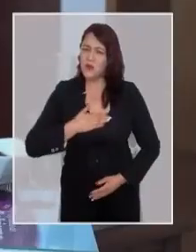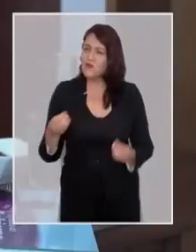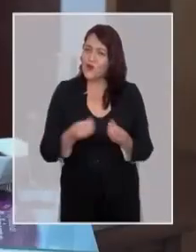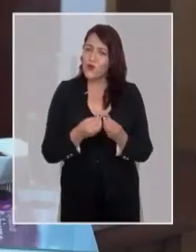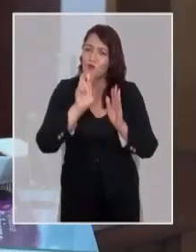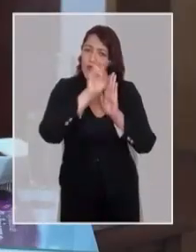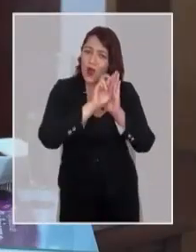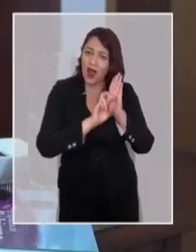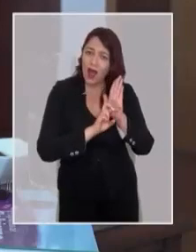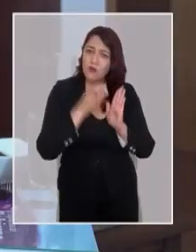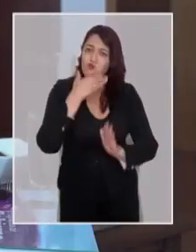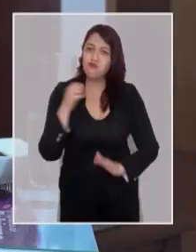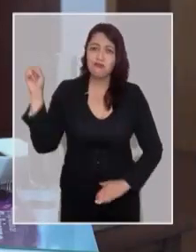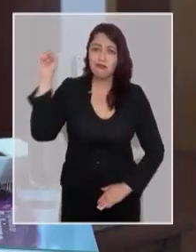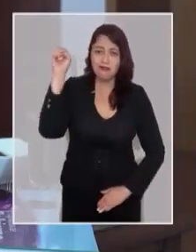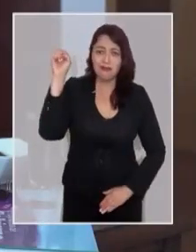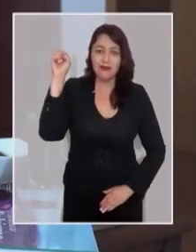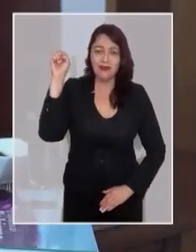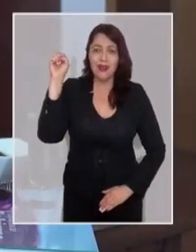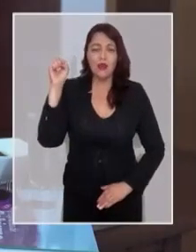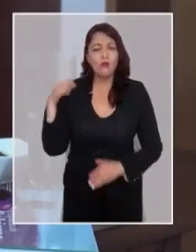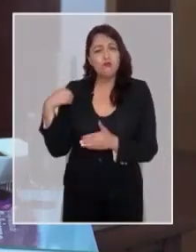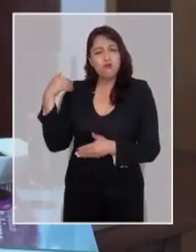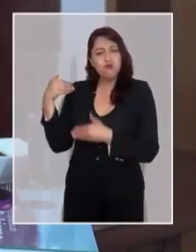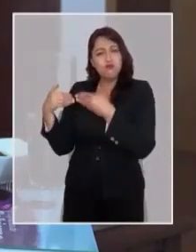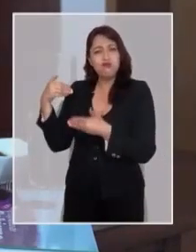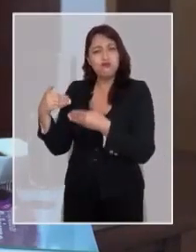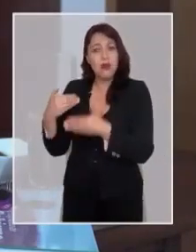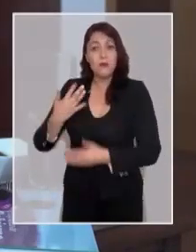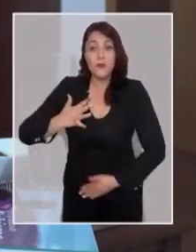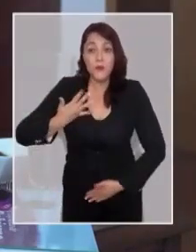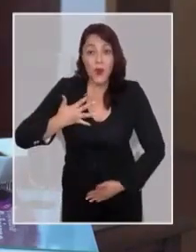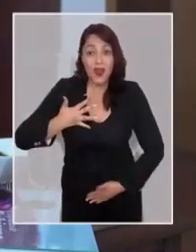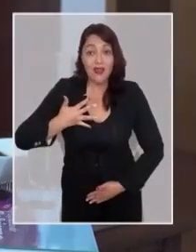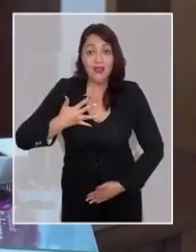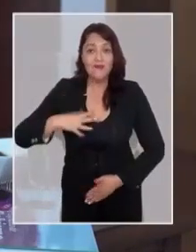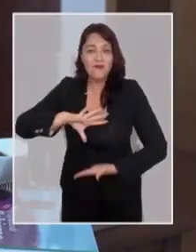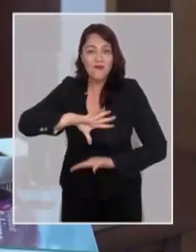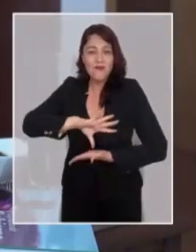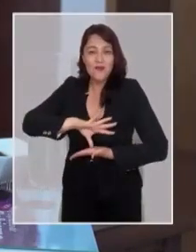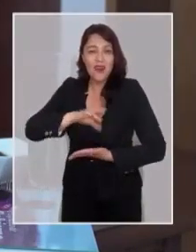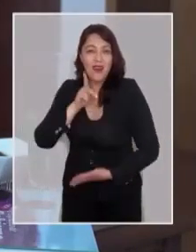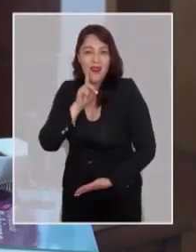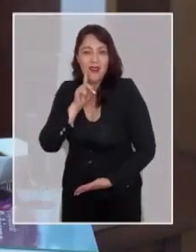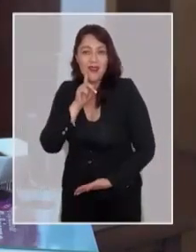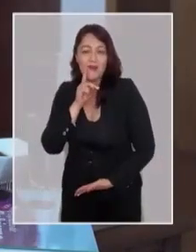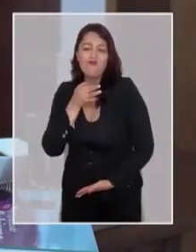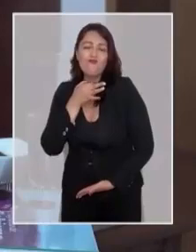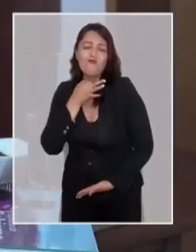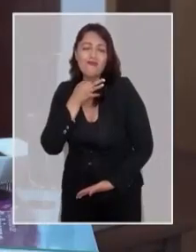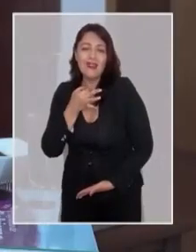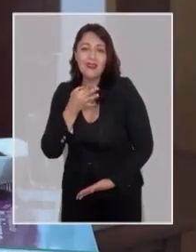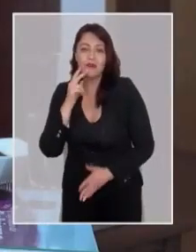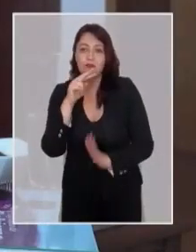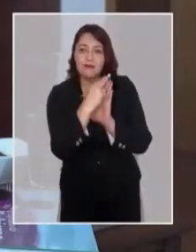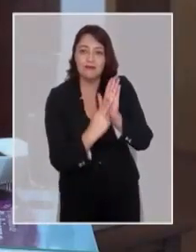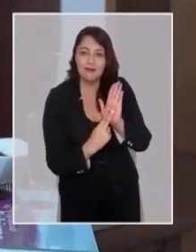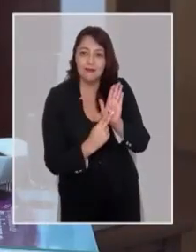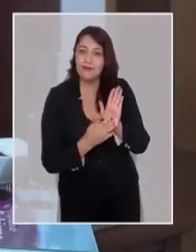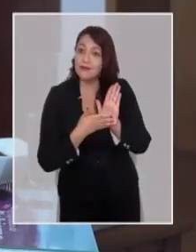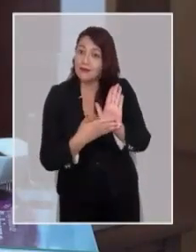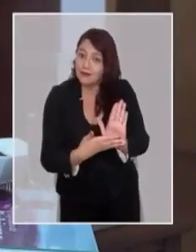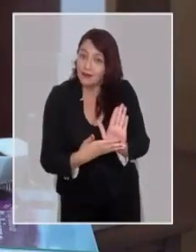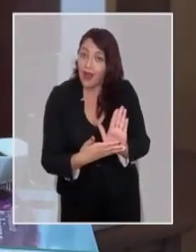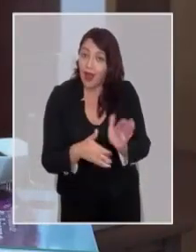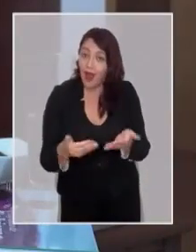Me gustó tanto el programa de Gabriel Boric por la trascendencia e importancia que tiene el país que me encantaría